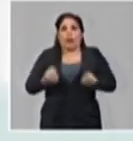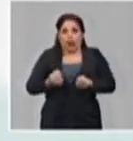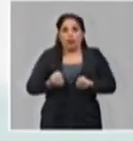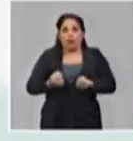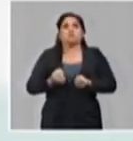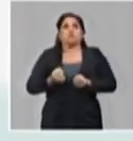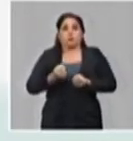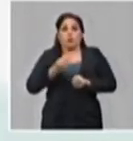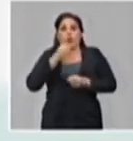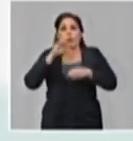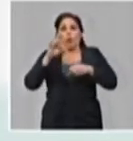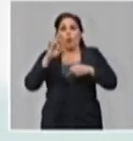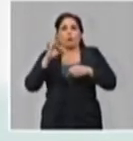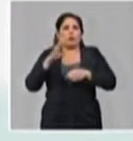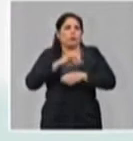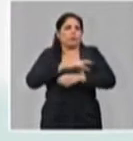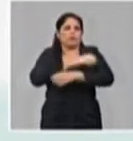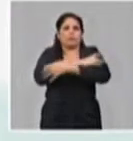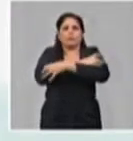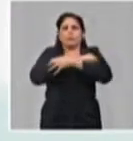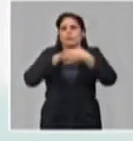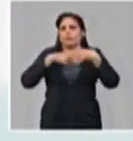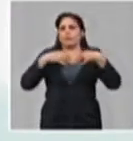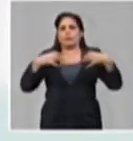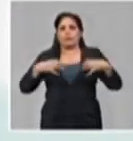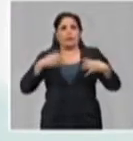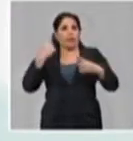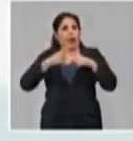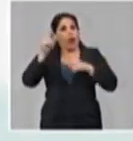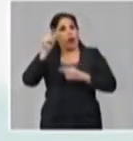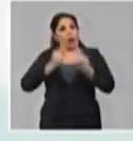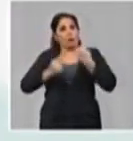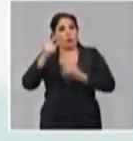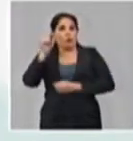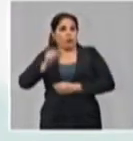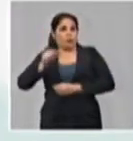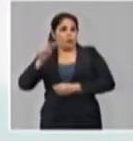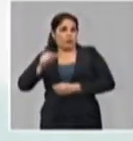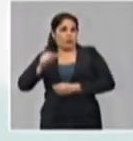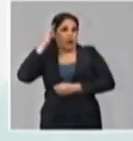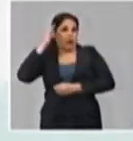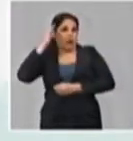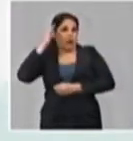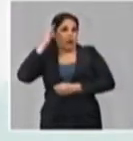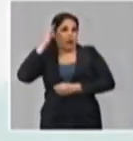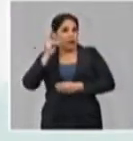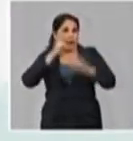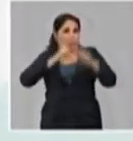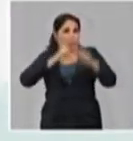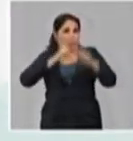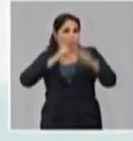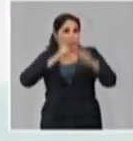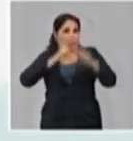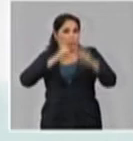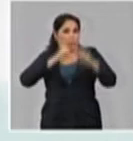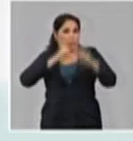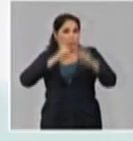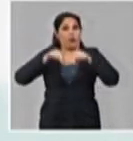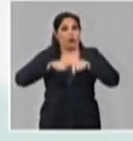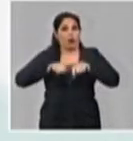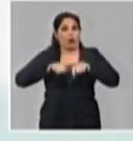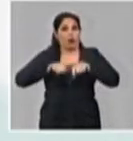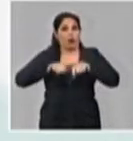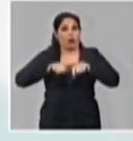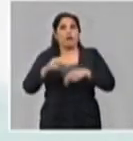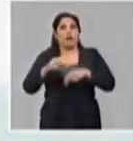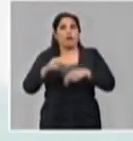dolor muscular y hay algunos datos, ya estadísticos a partir de estudios que con mayor profundidad se